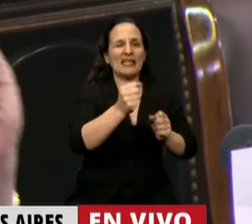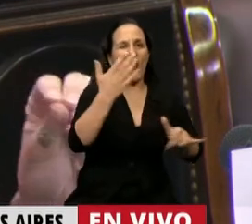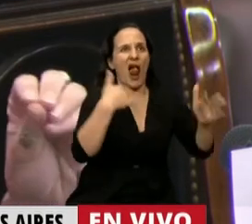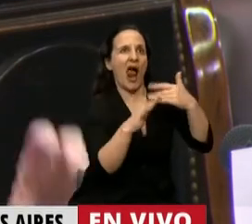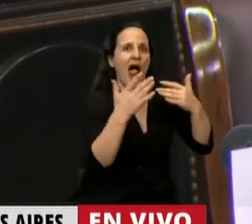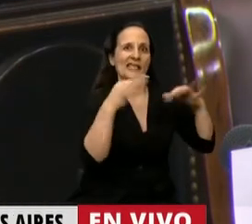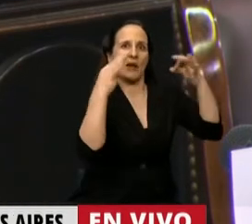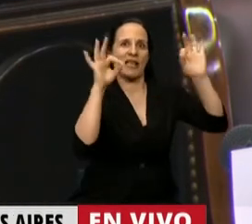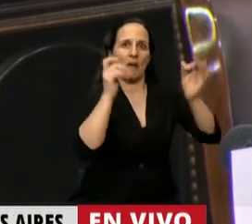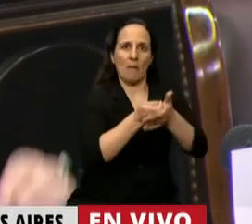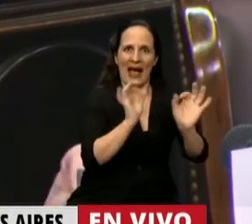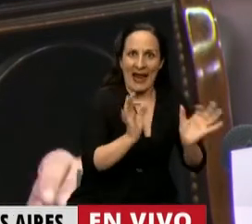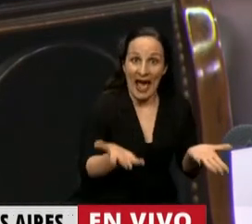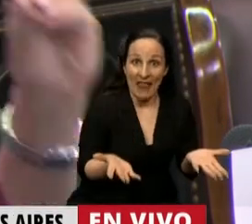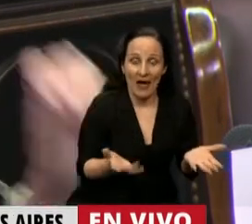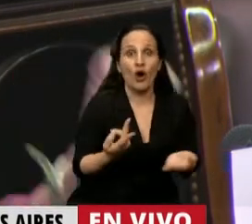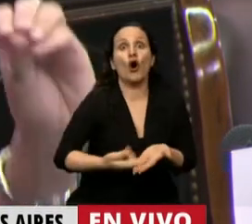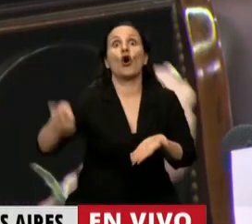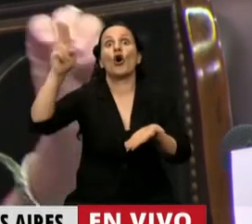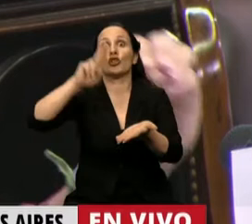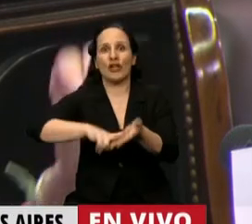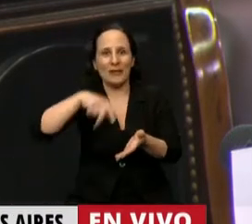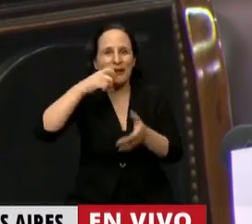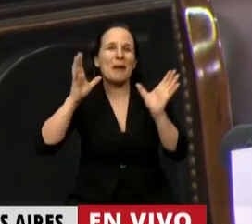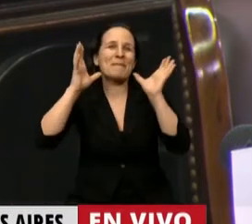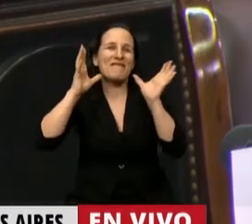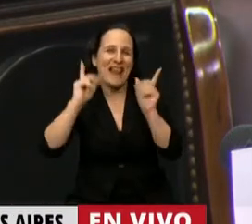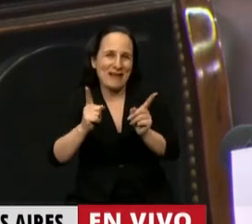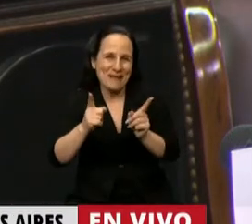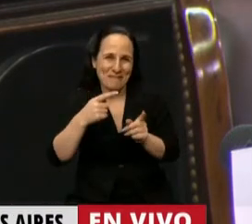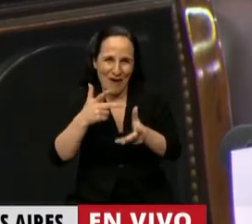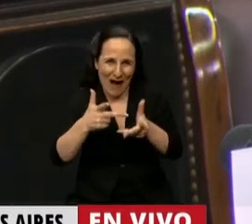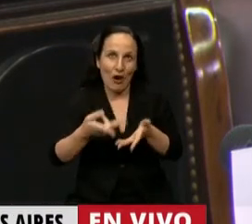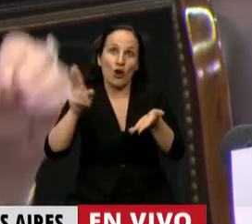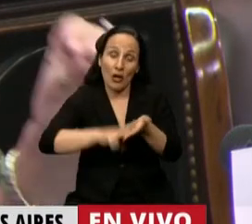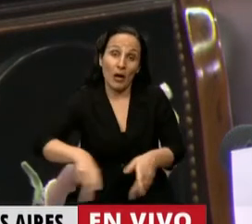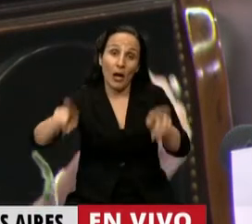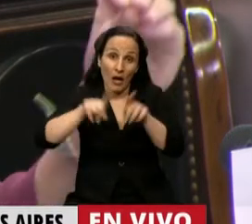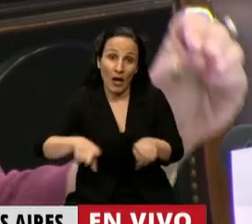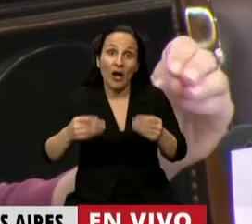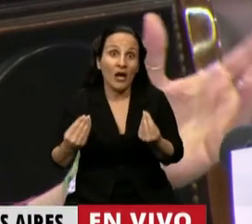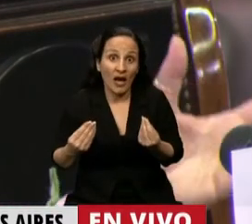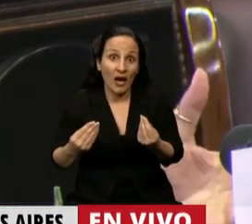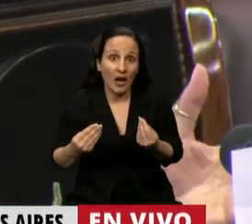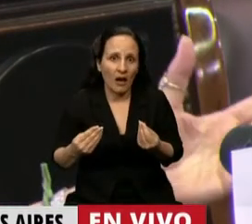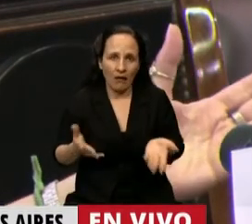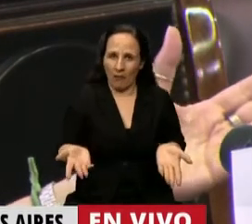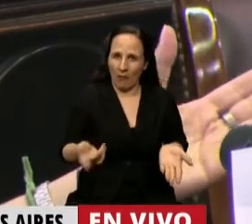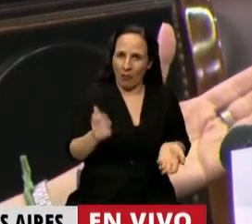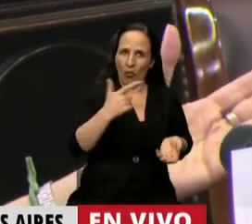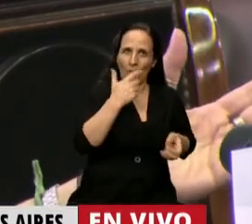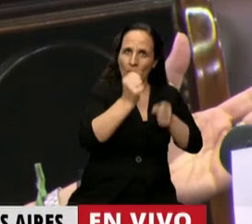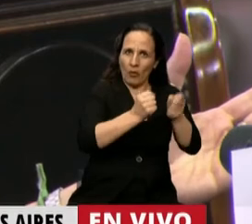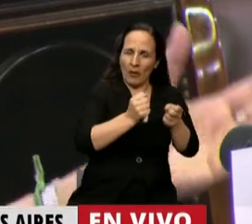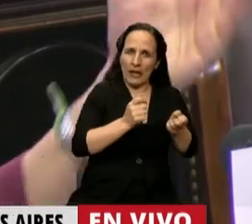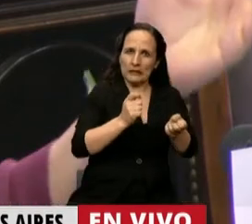otra vez sopa, vuelvo a Mafalda, otra vez sopa la exención de aportes patronales